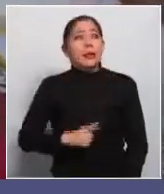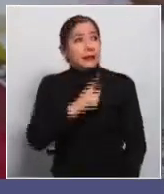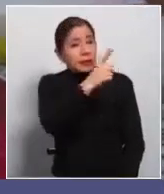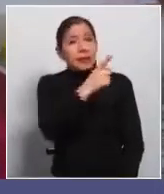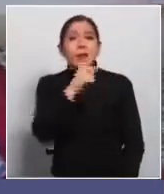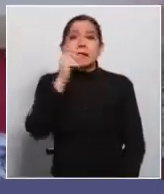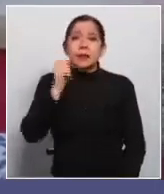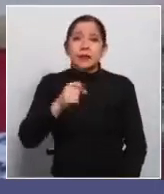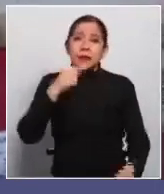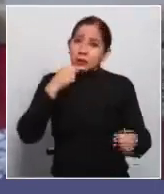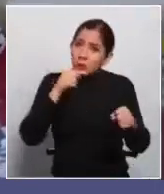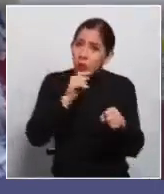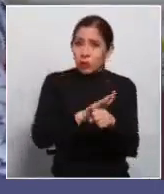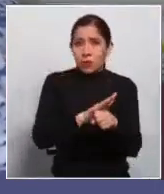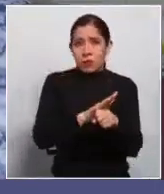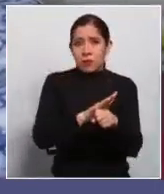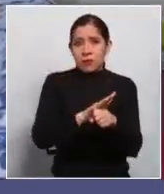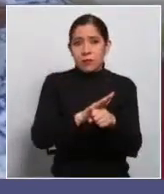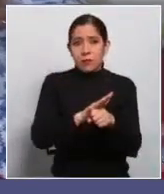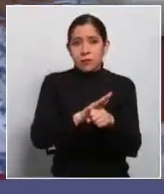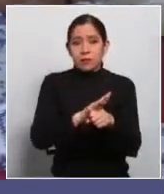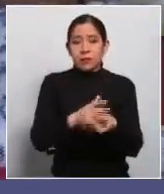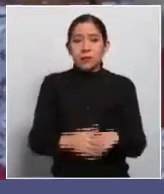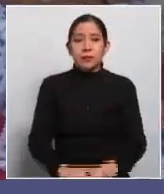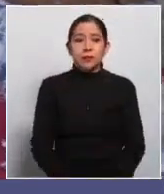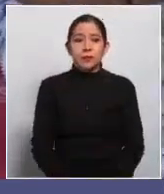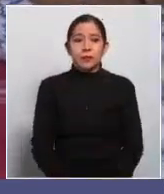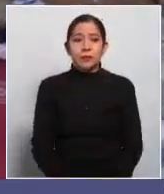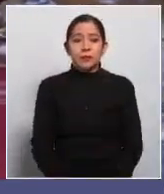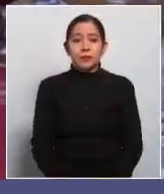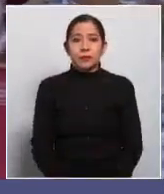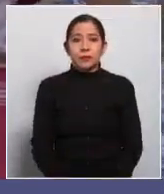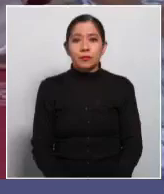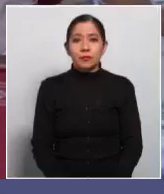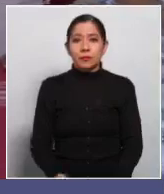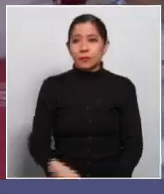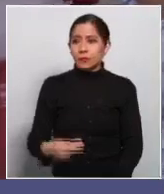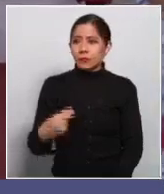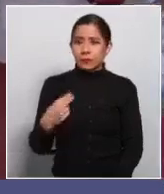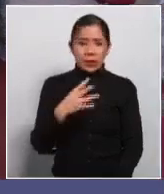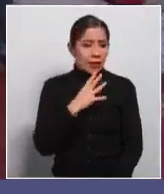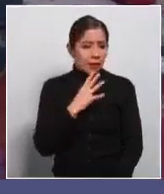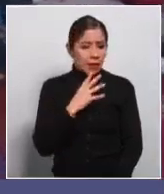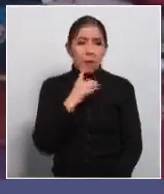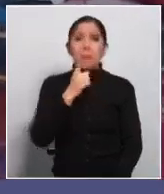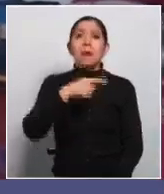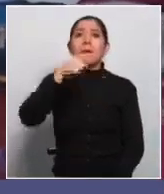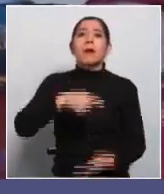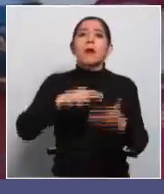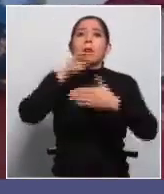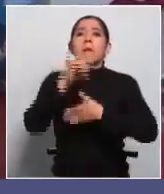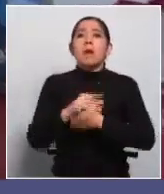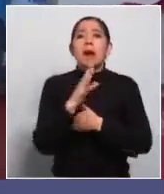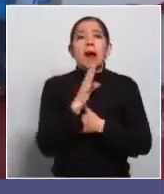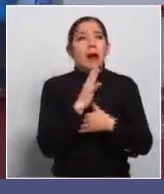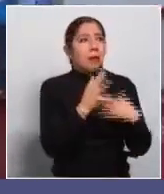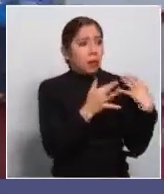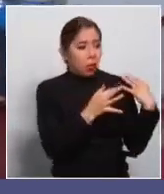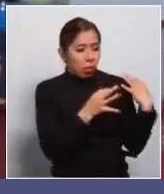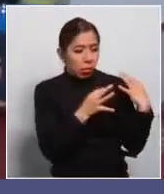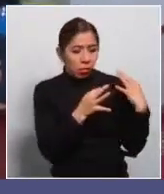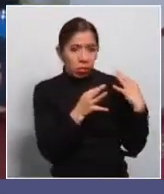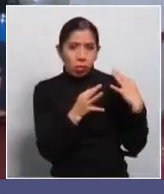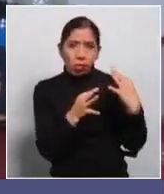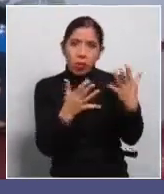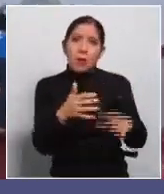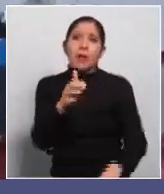inclusive para el primero de mayo se ha comprometido. Ya estamos ahorita en qué, ya